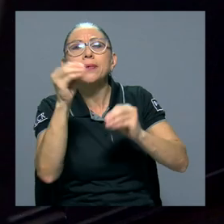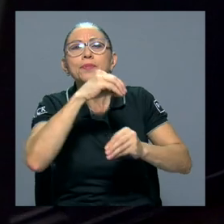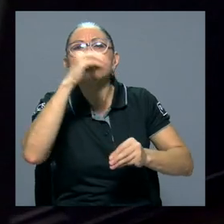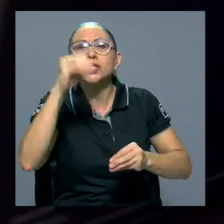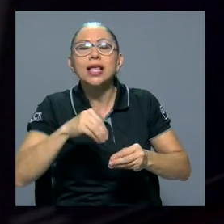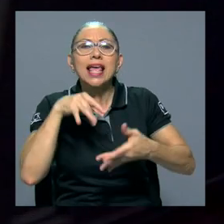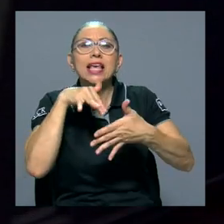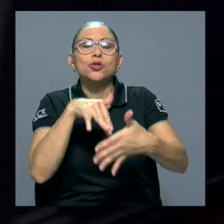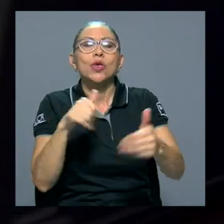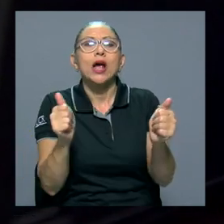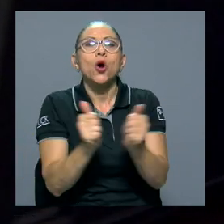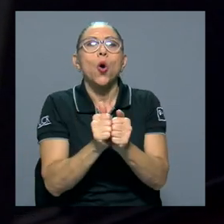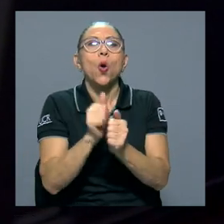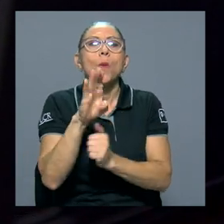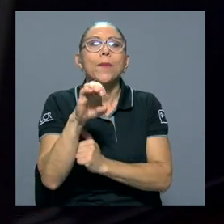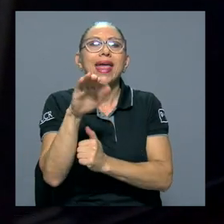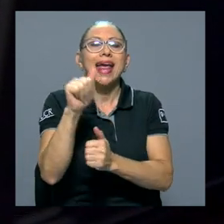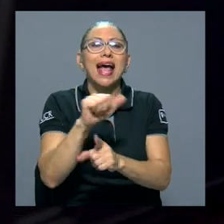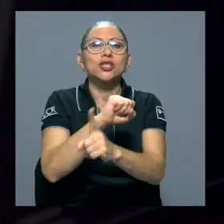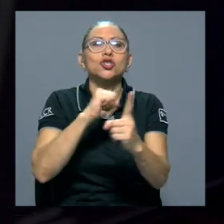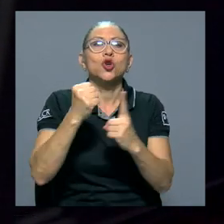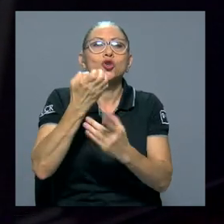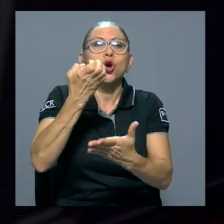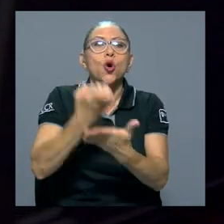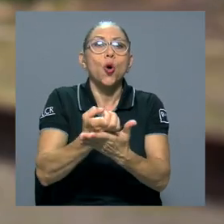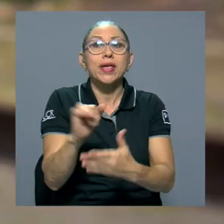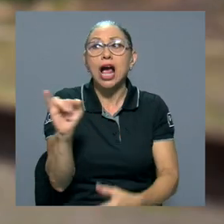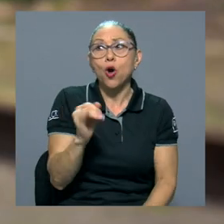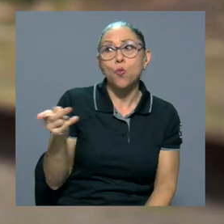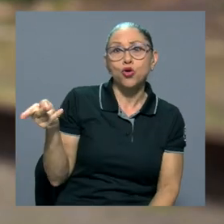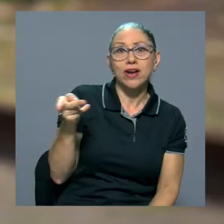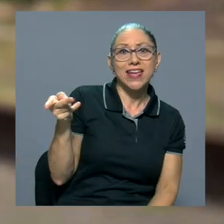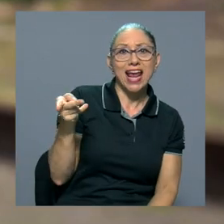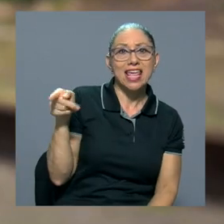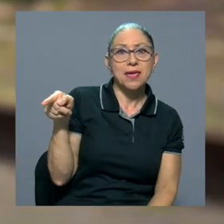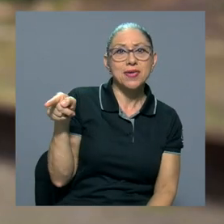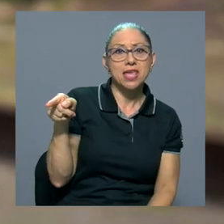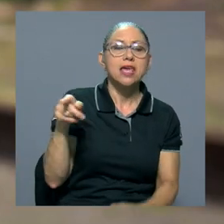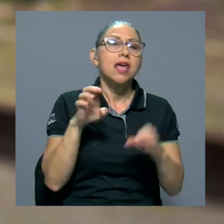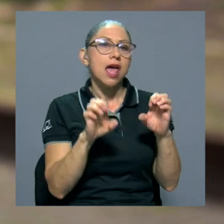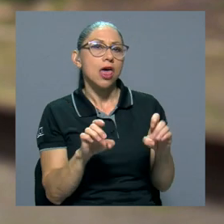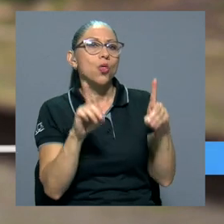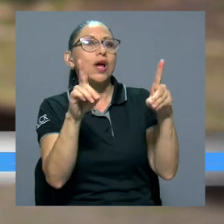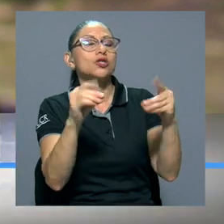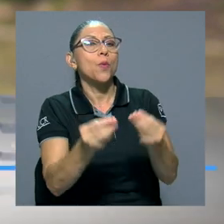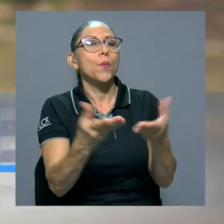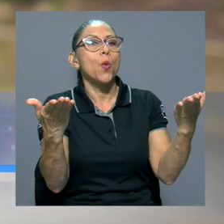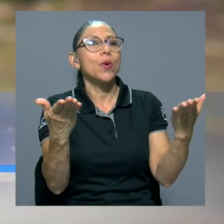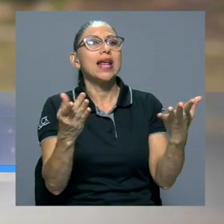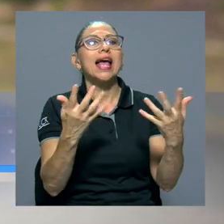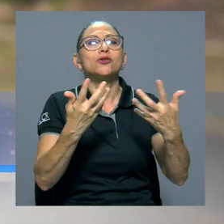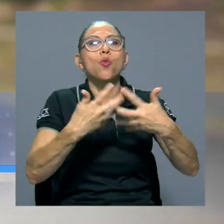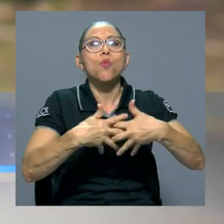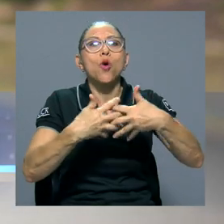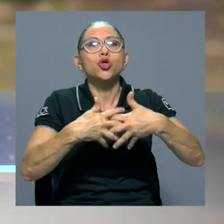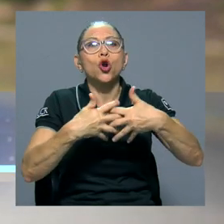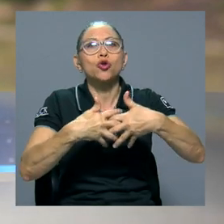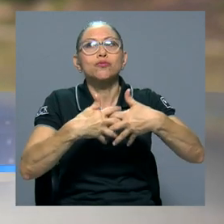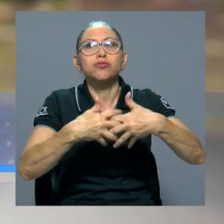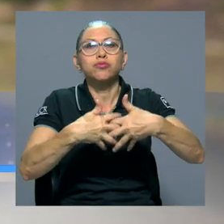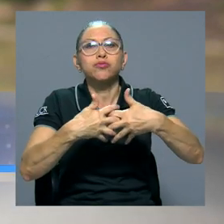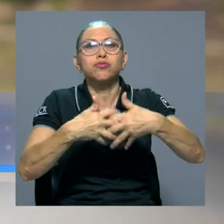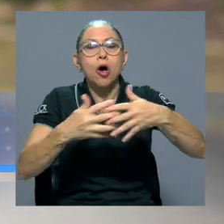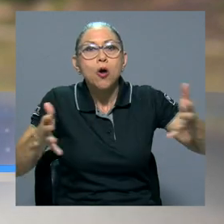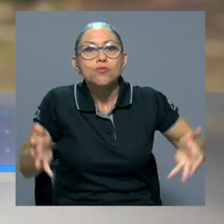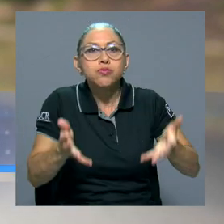beca socioeconómica como lo hacen Rebeca y EINI? La educación pública es un motor de movilidad social. A